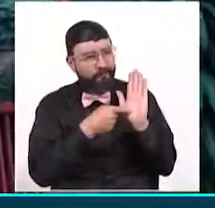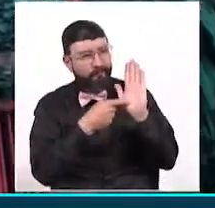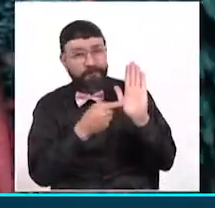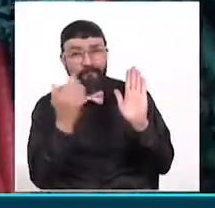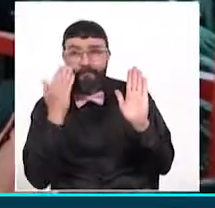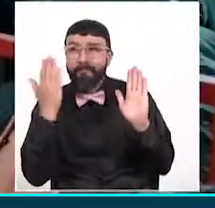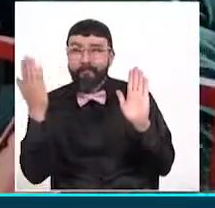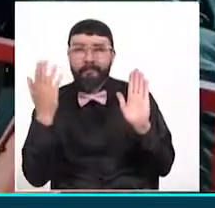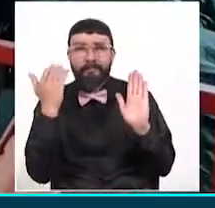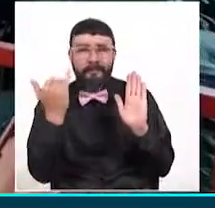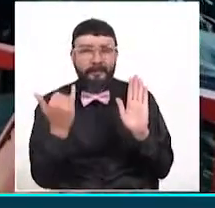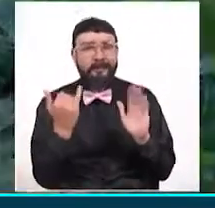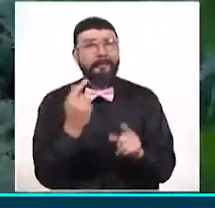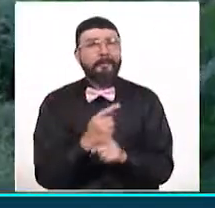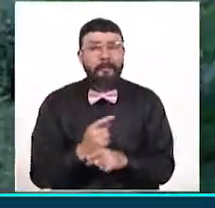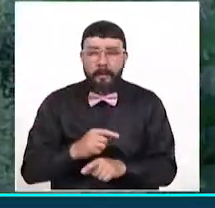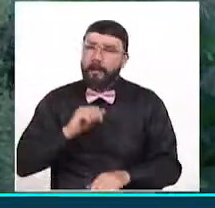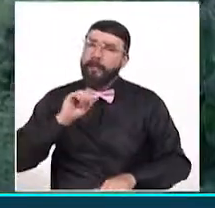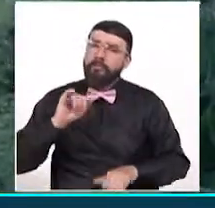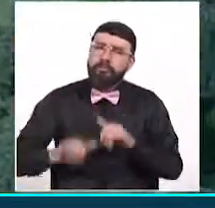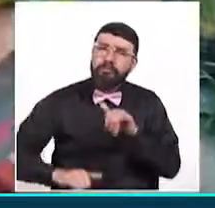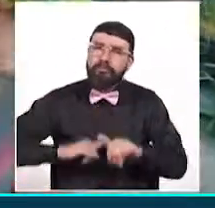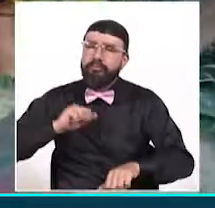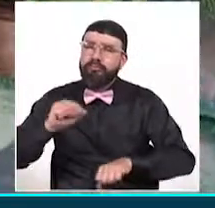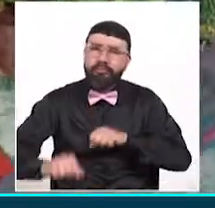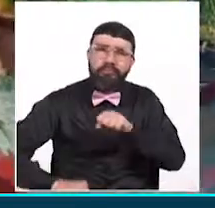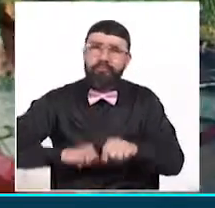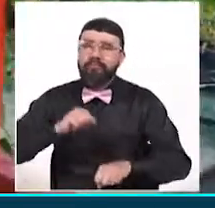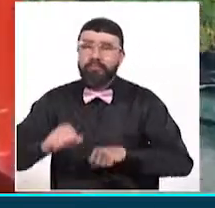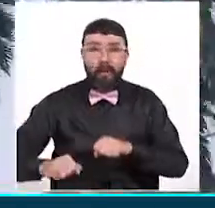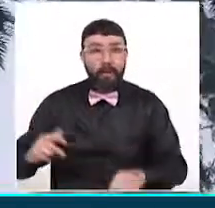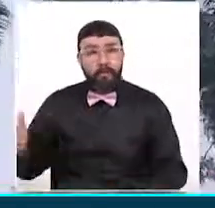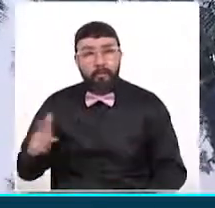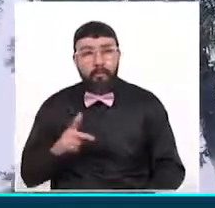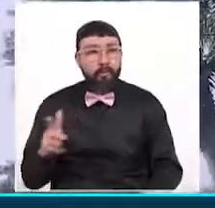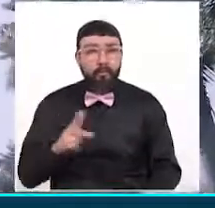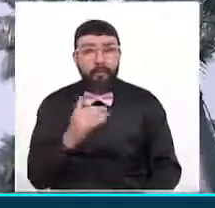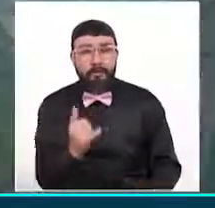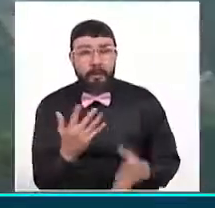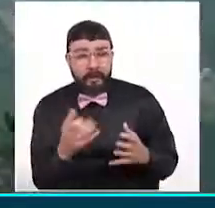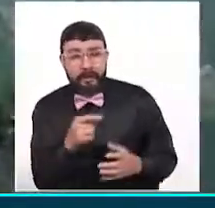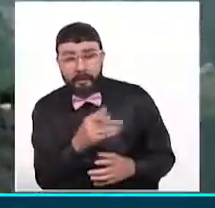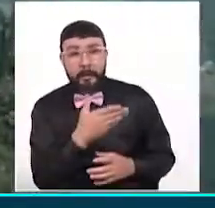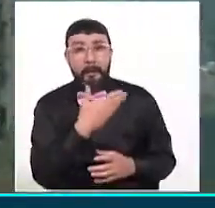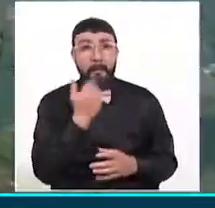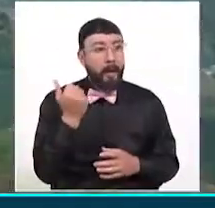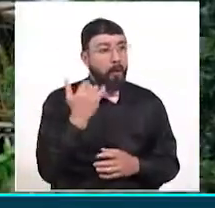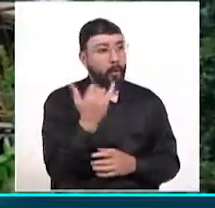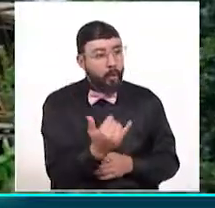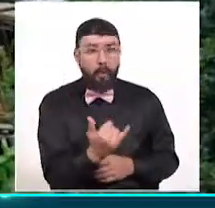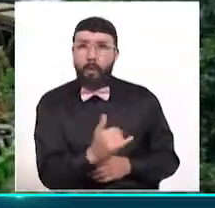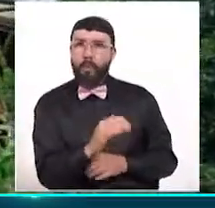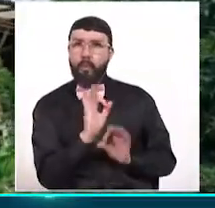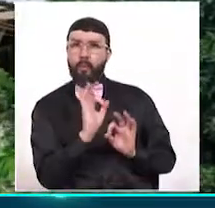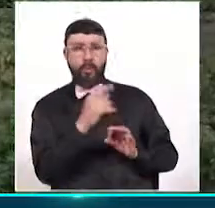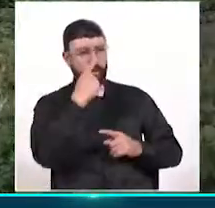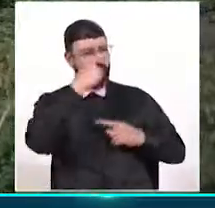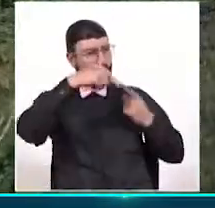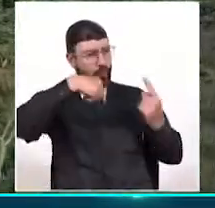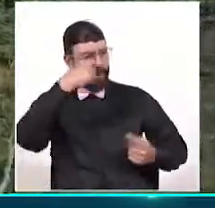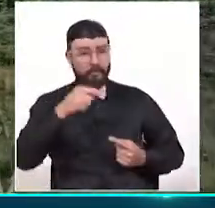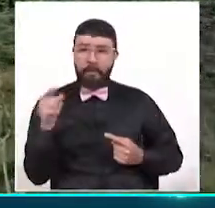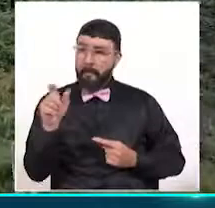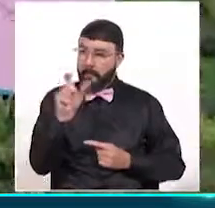Paisajeando en Bici, el programa concurso que busca premiar los mejores operadores turísticos del eje cafetero, mediante la calificación de